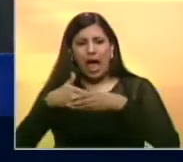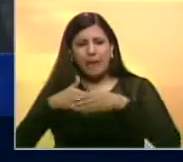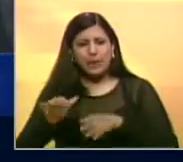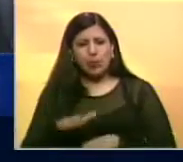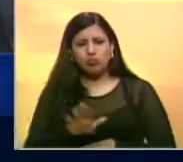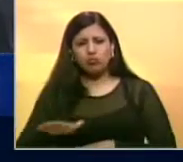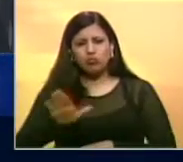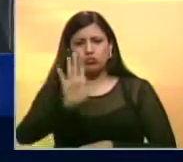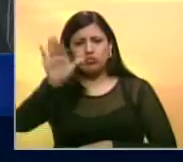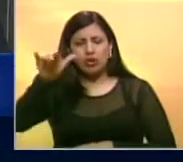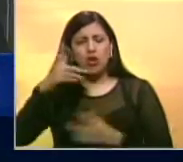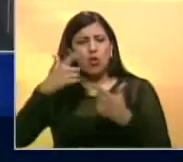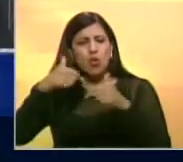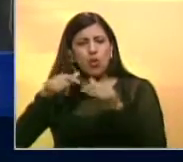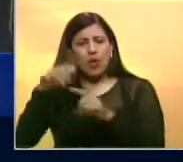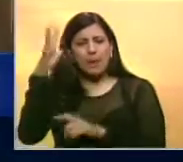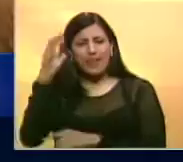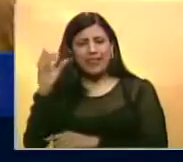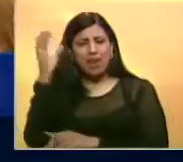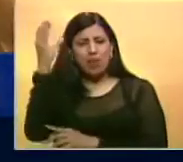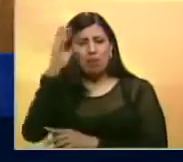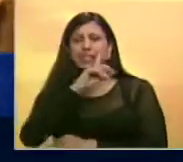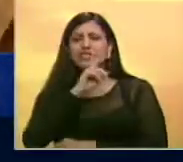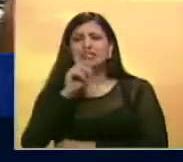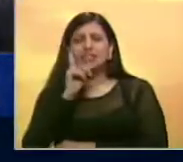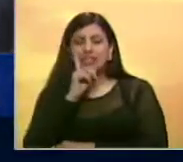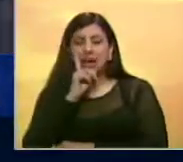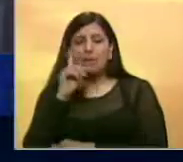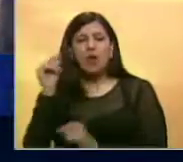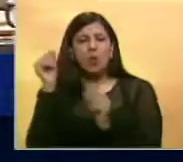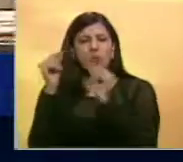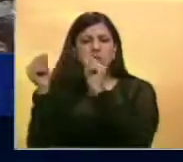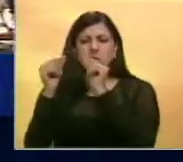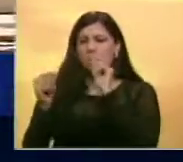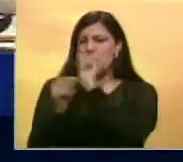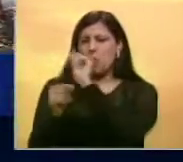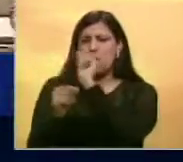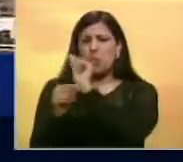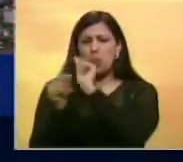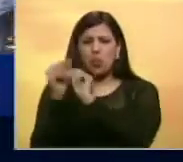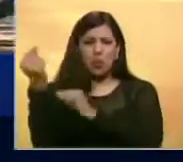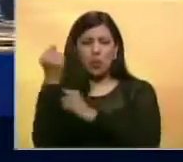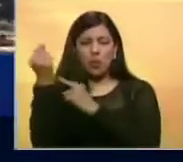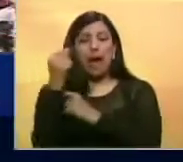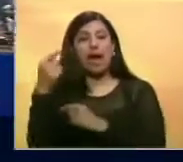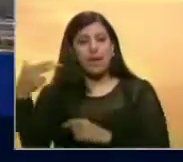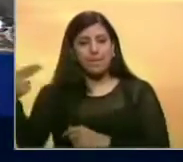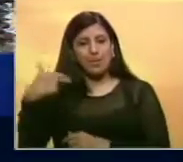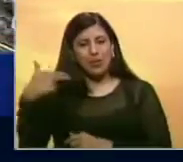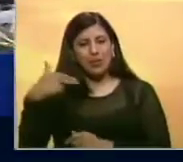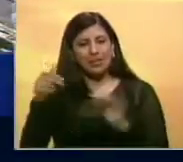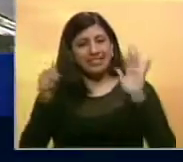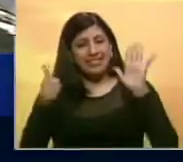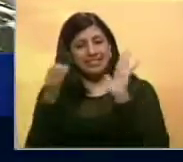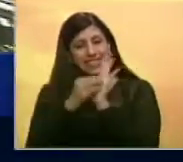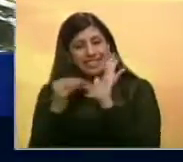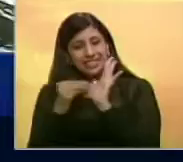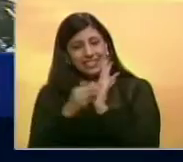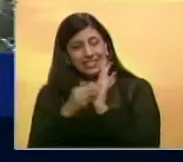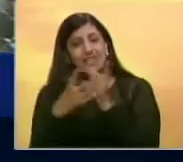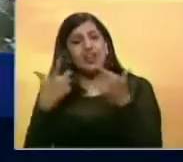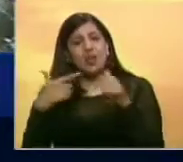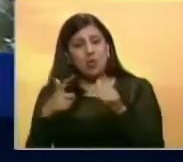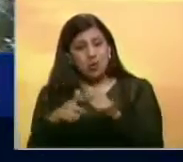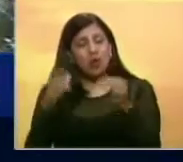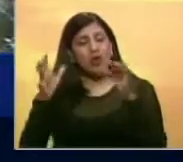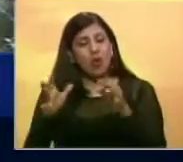múltiple del sector La Bombilla de Petare. Luego de una discusión con varios sujetos, le propinaron seis impactos de bala. Según